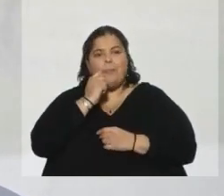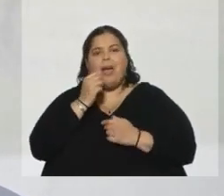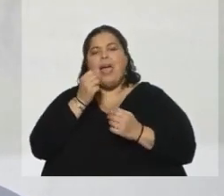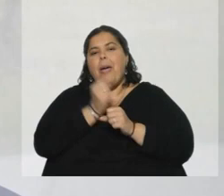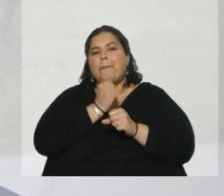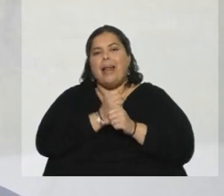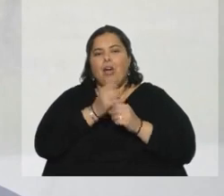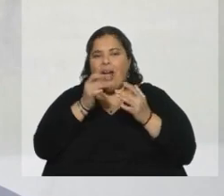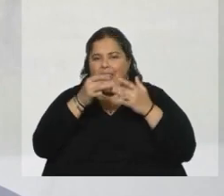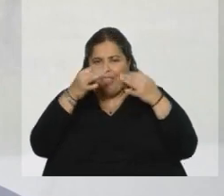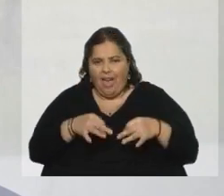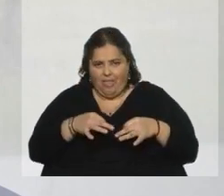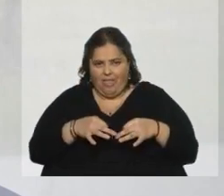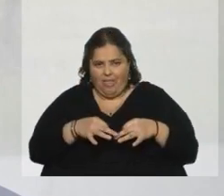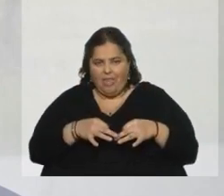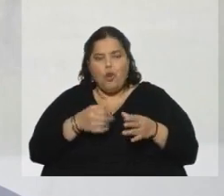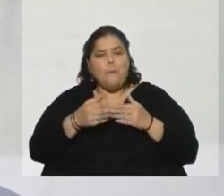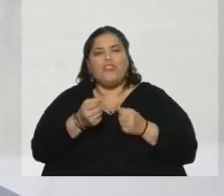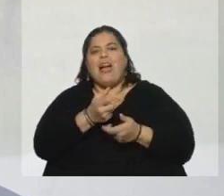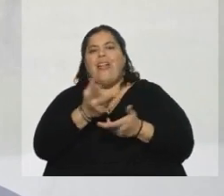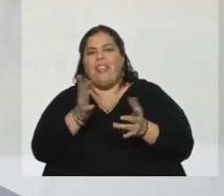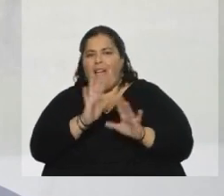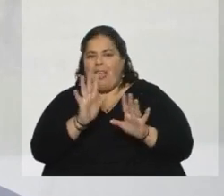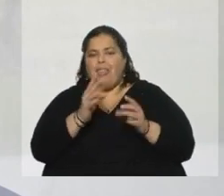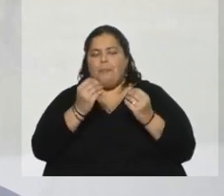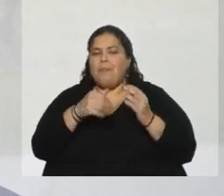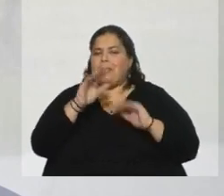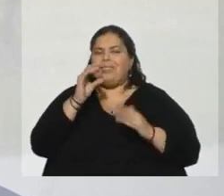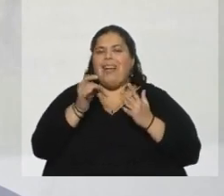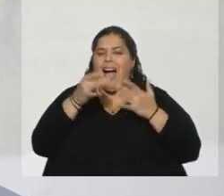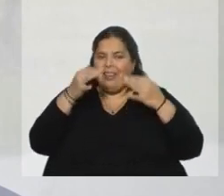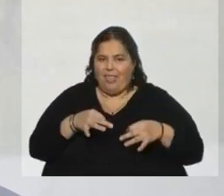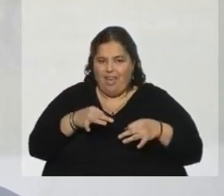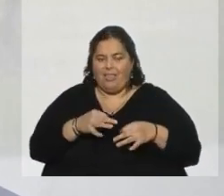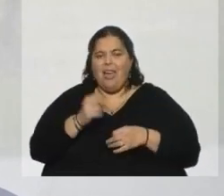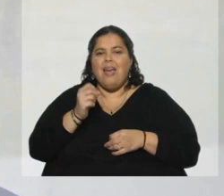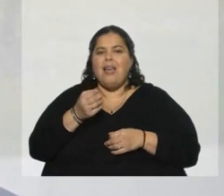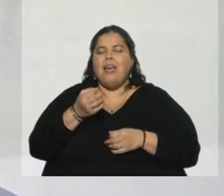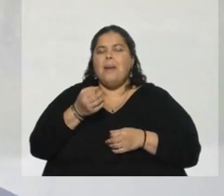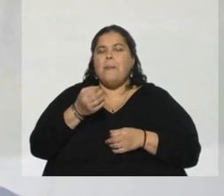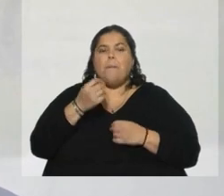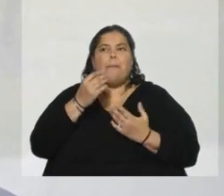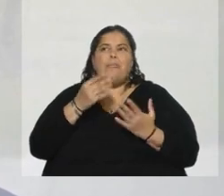empleo de calidad más que cantidad, por el tipo de proyecto en el cual nos enfocalizamos.